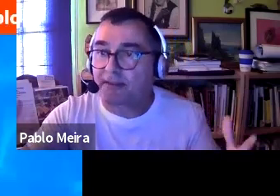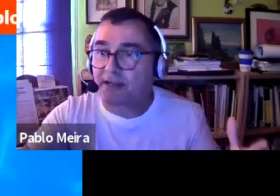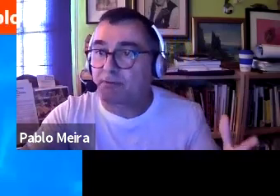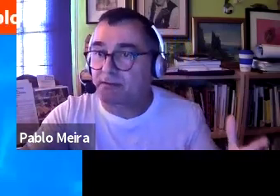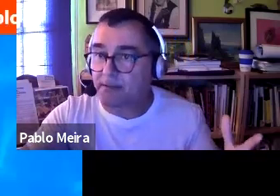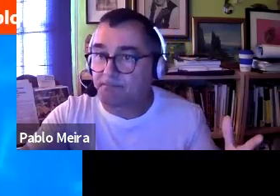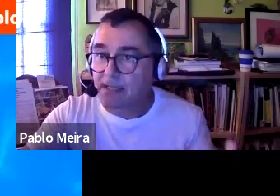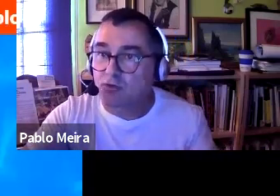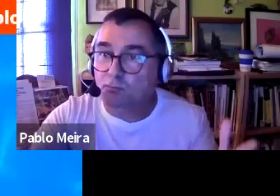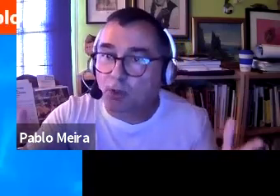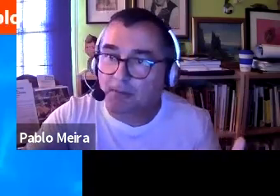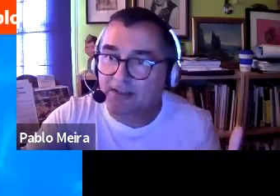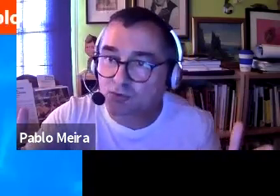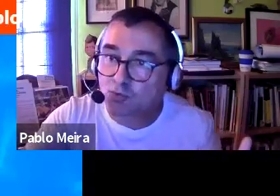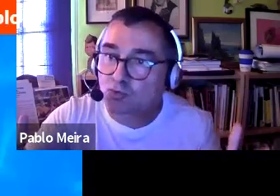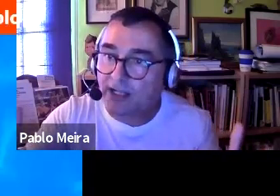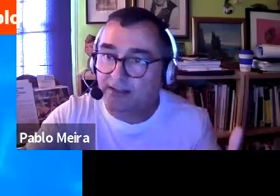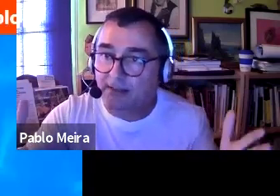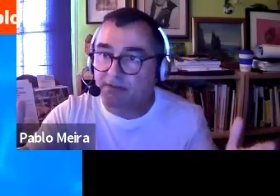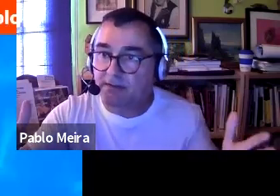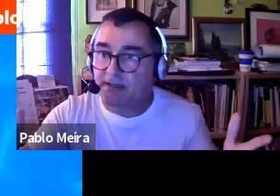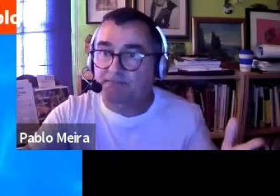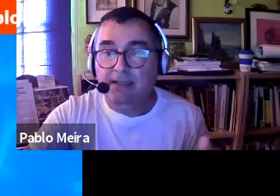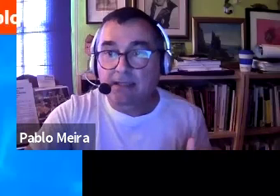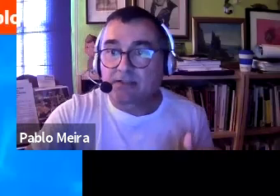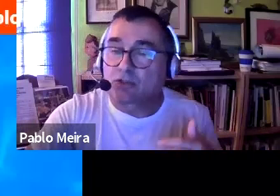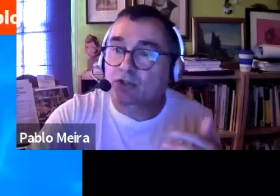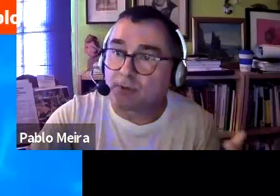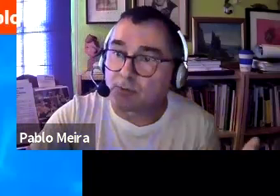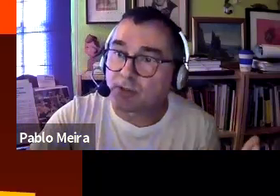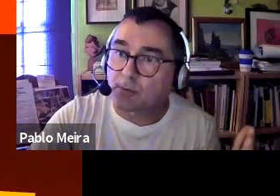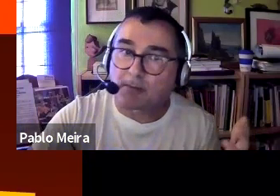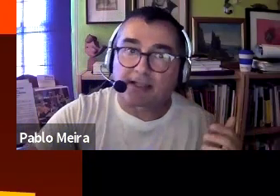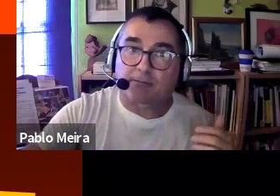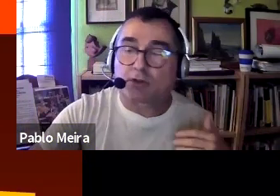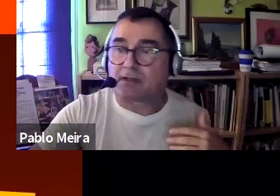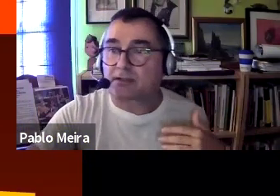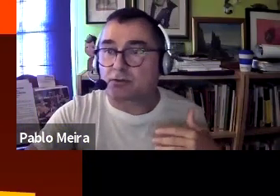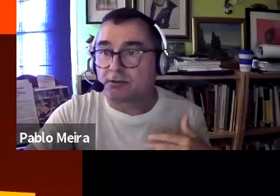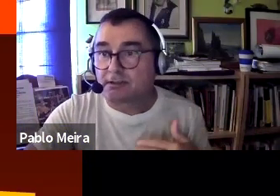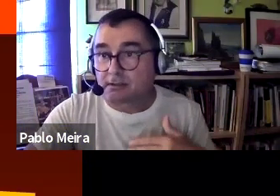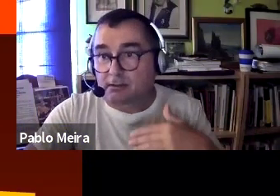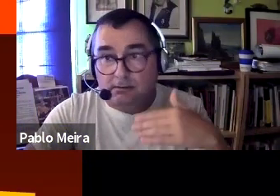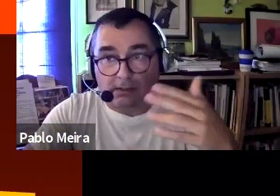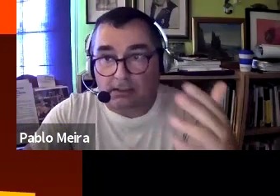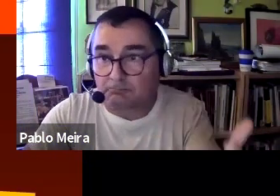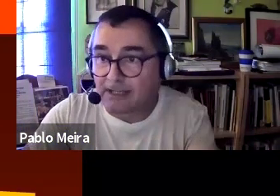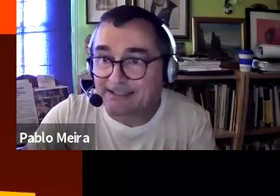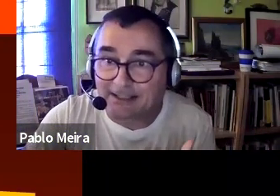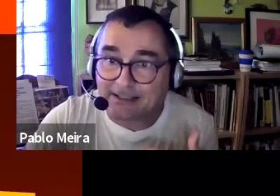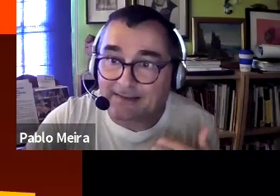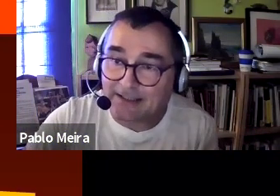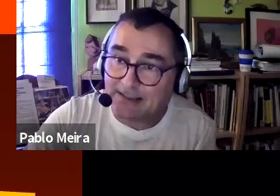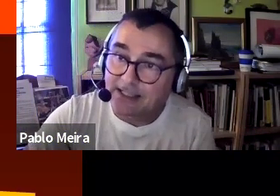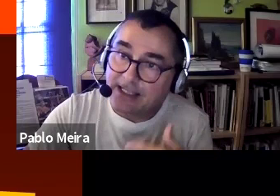porque es un problema de la piscina. Es un problema estructural de la piscina. Si no resolvemos el problema del cambio climático, que